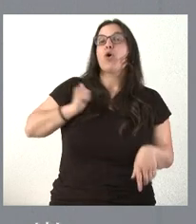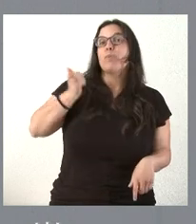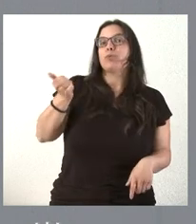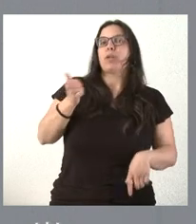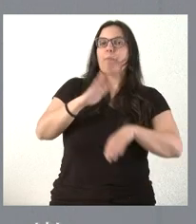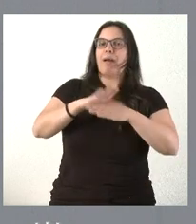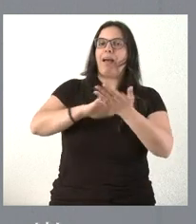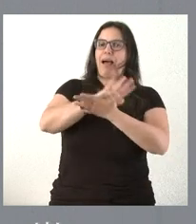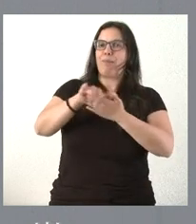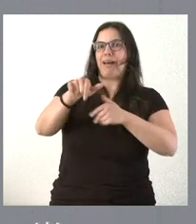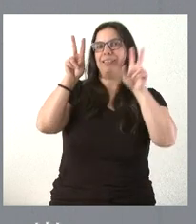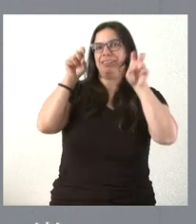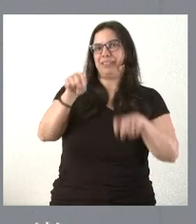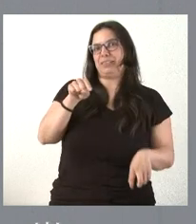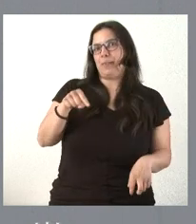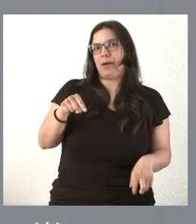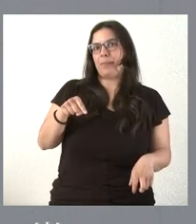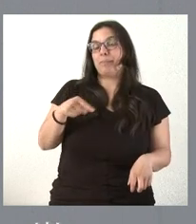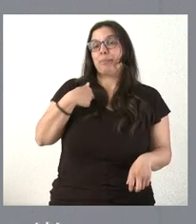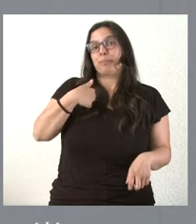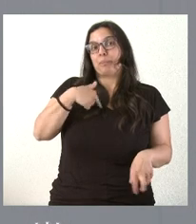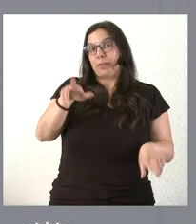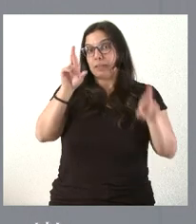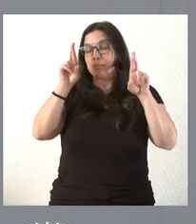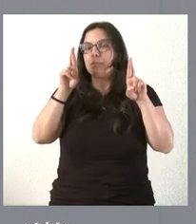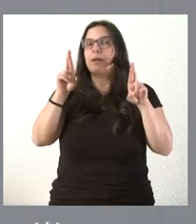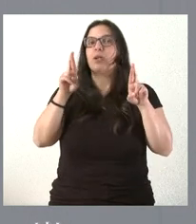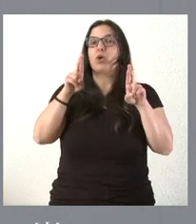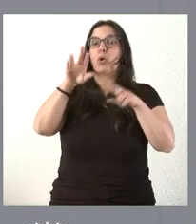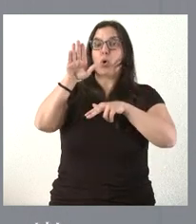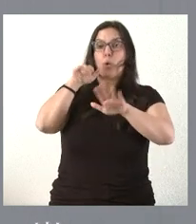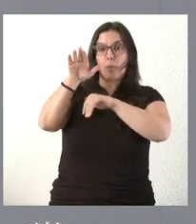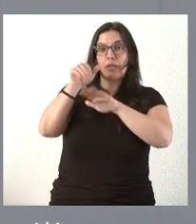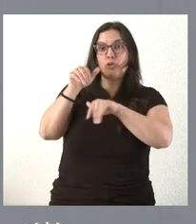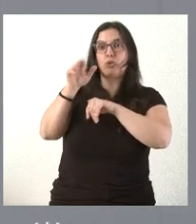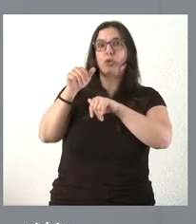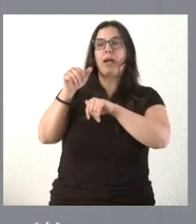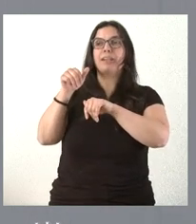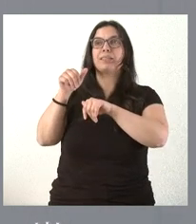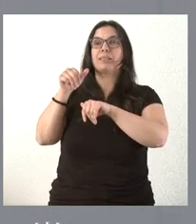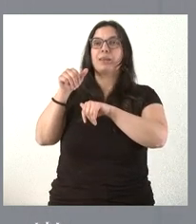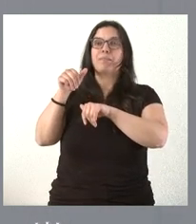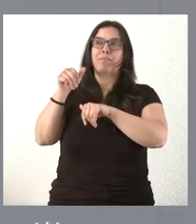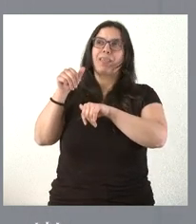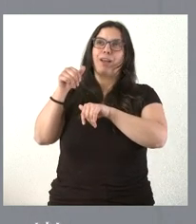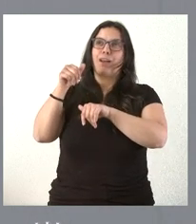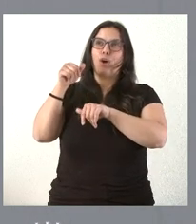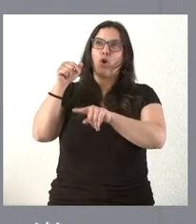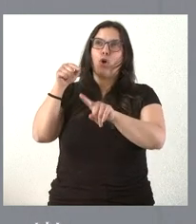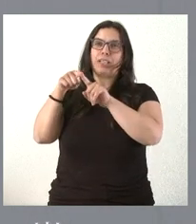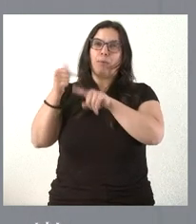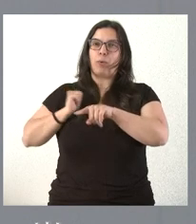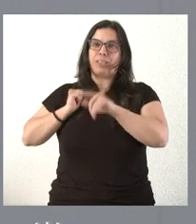hablar de ello. Yo espero que este tipo de convocatorias no se asocien al momento en que vivimos.